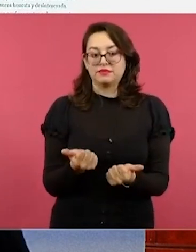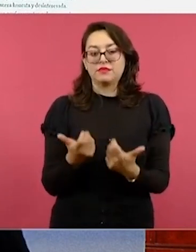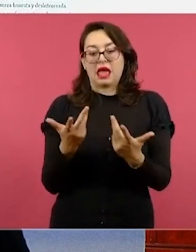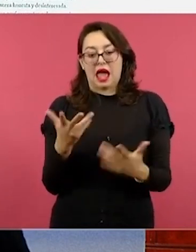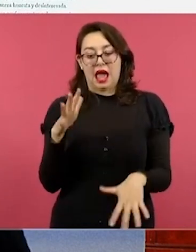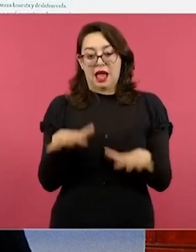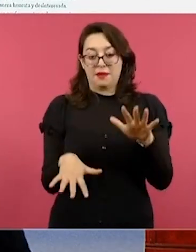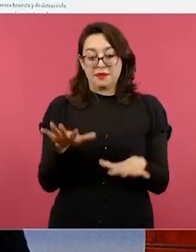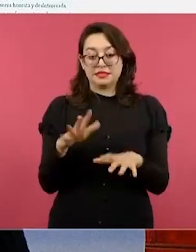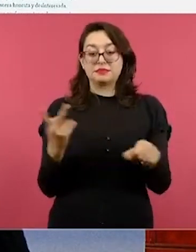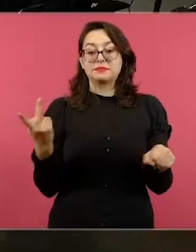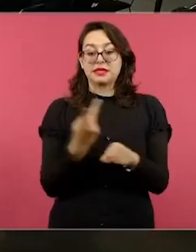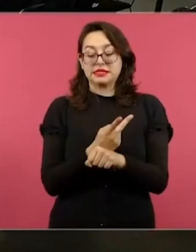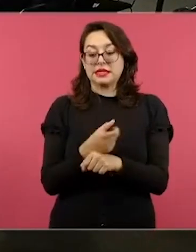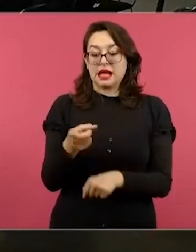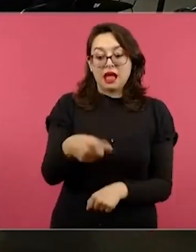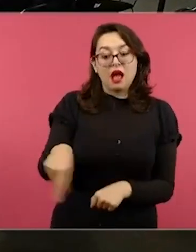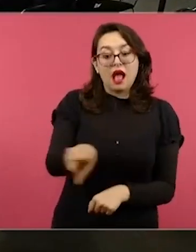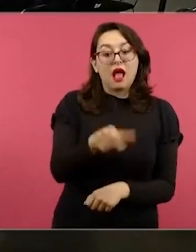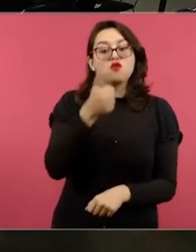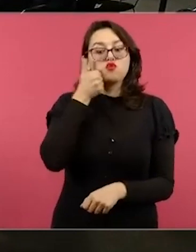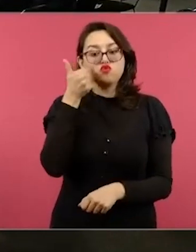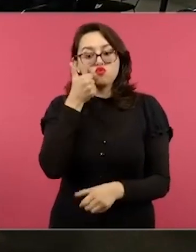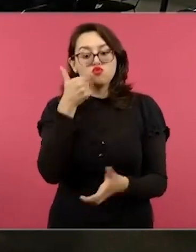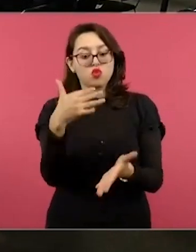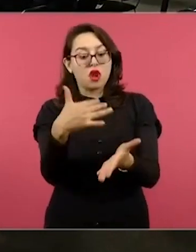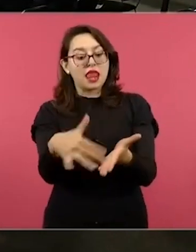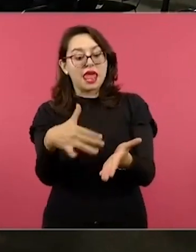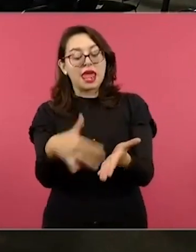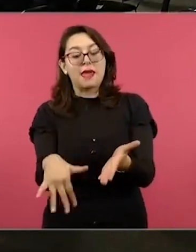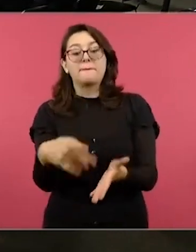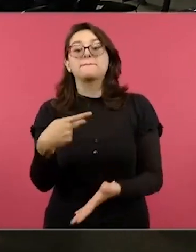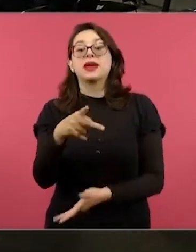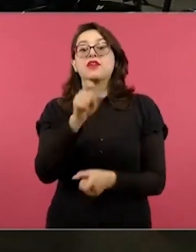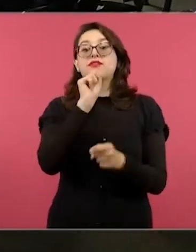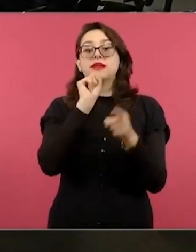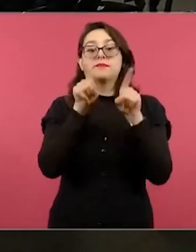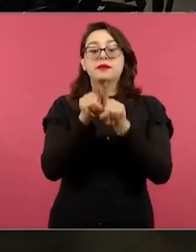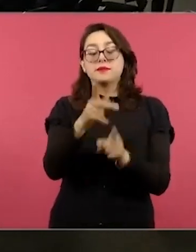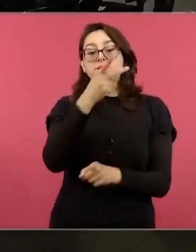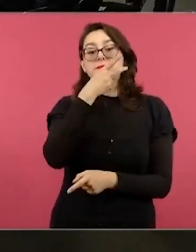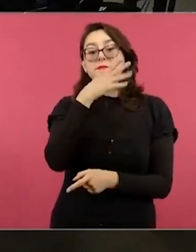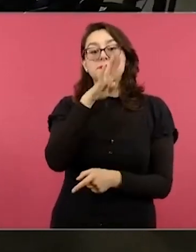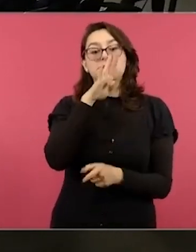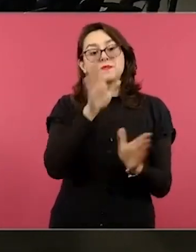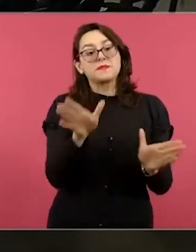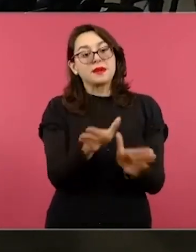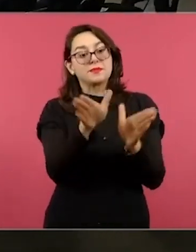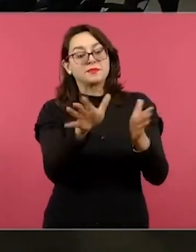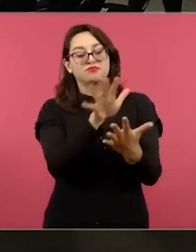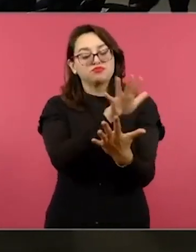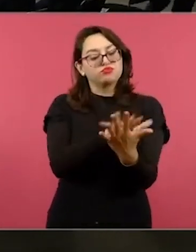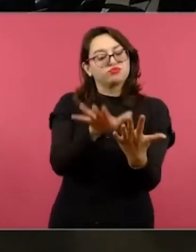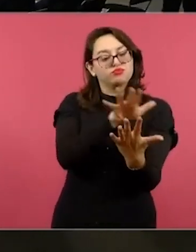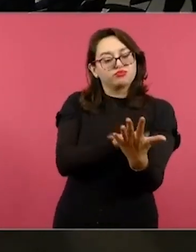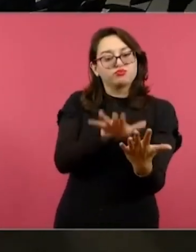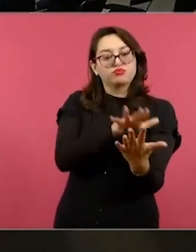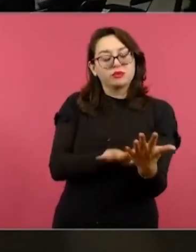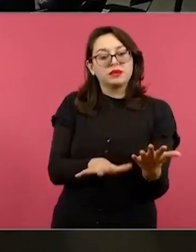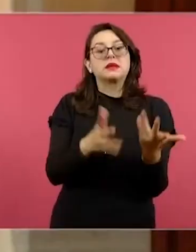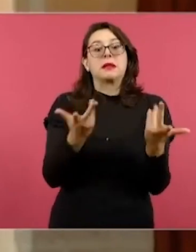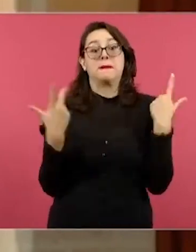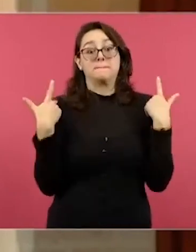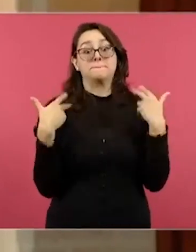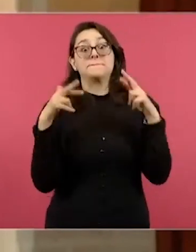como centro al alumno, también invita a la lectura a los padres de familia, particularmente a los docentes para dar acompañamiento